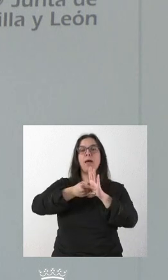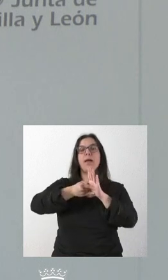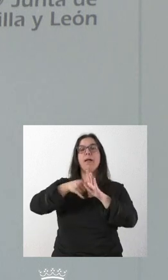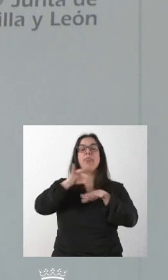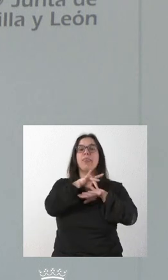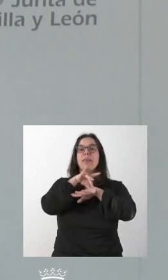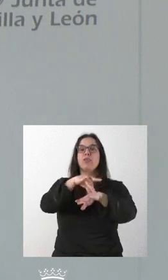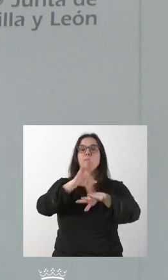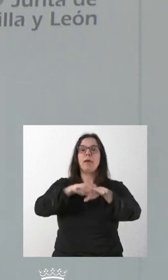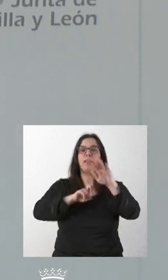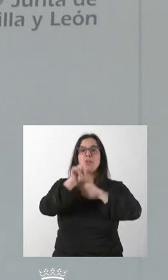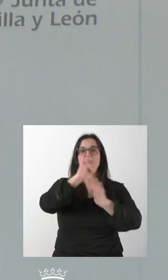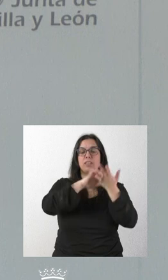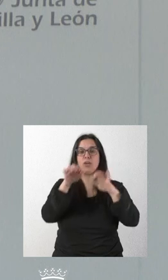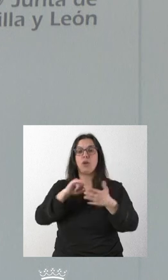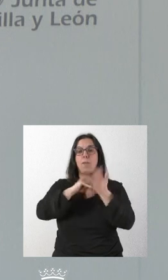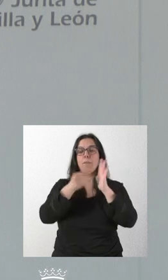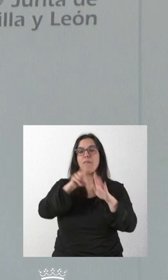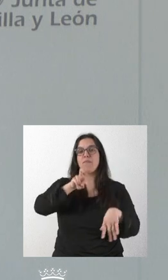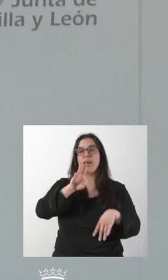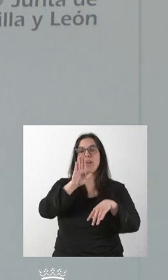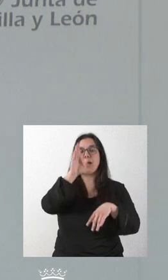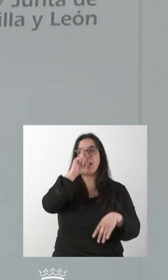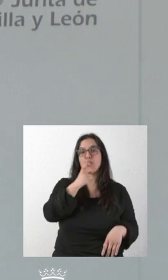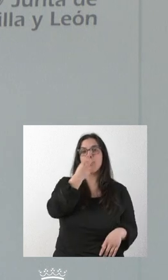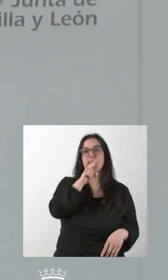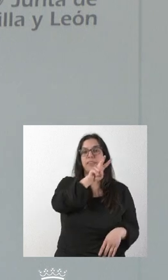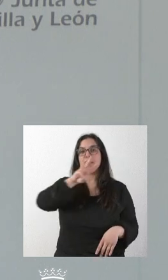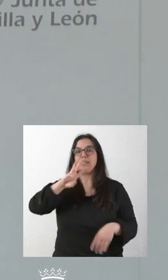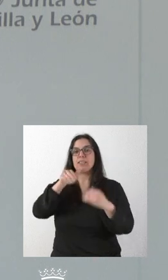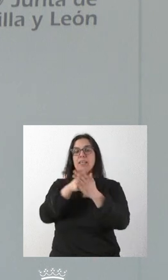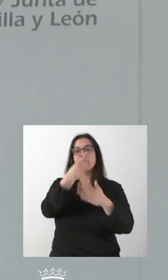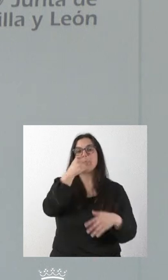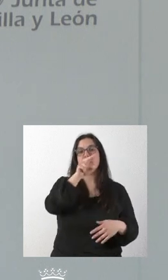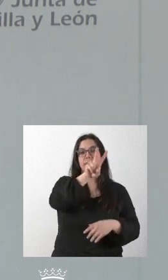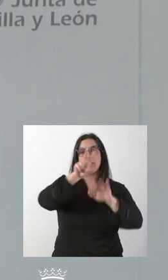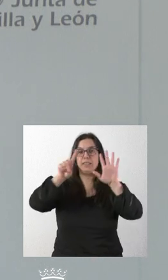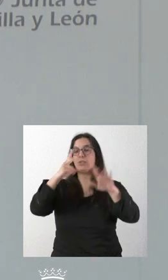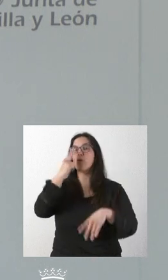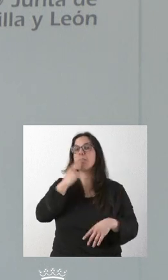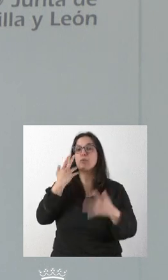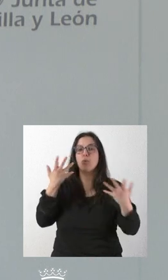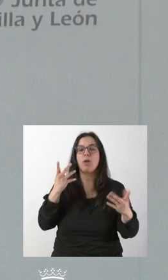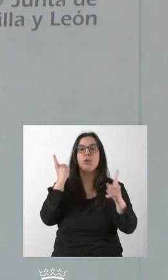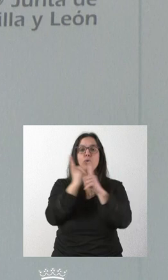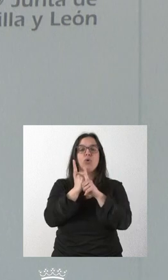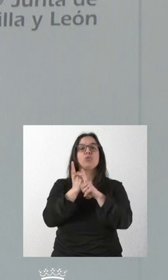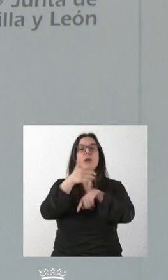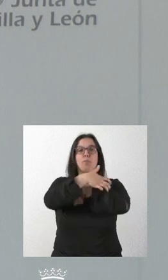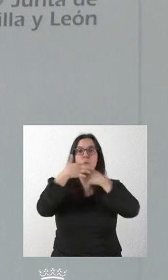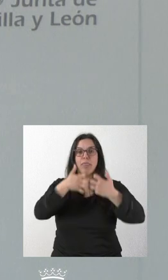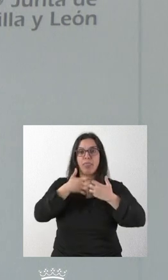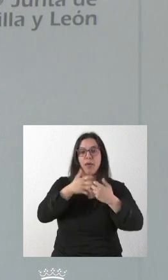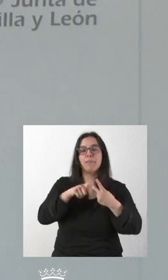León. Es un plan cuya vigencia va desde el año 2023 al año 2026 y el compromiso es la lucha contra la pobreza, así como la